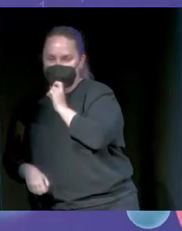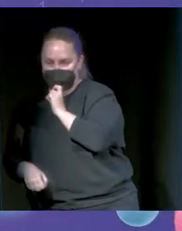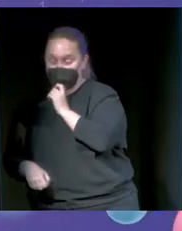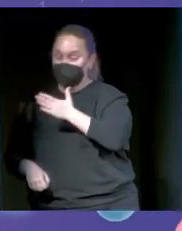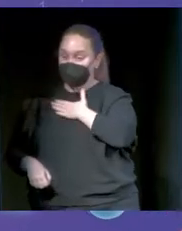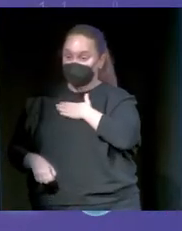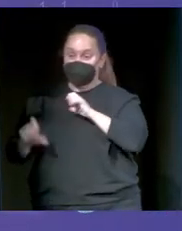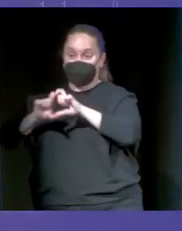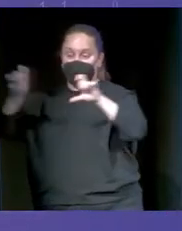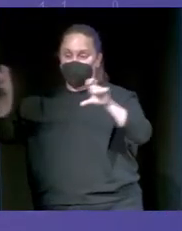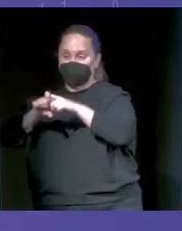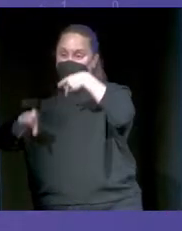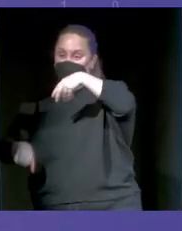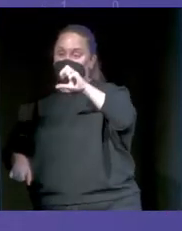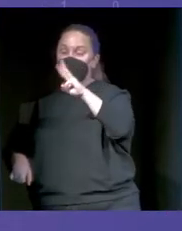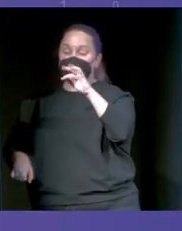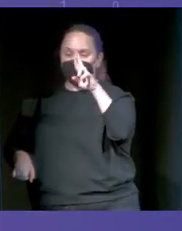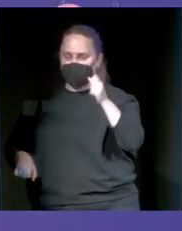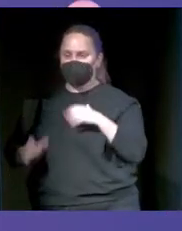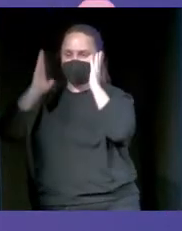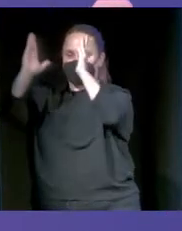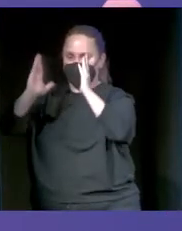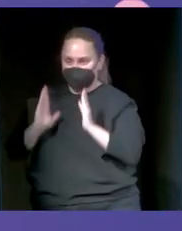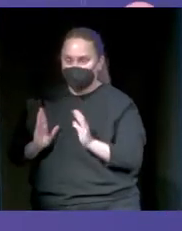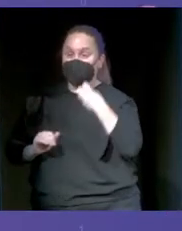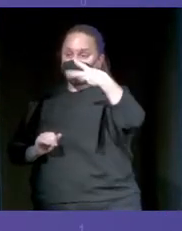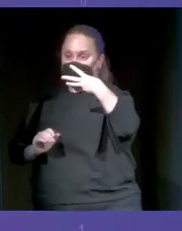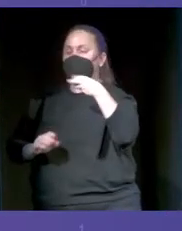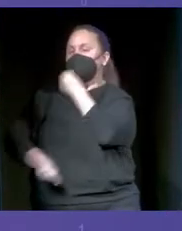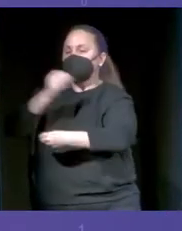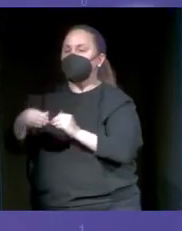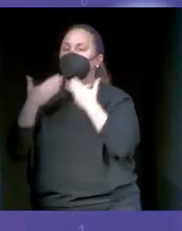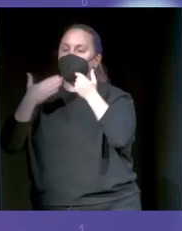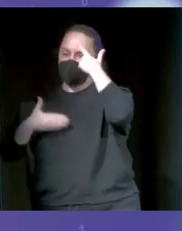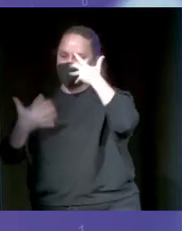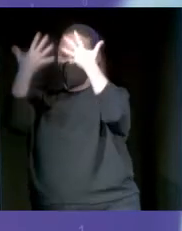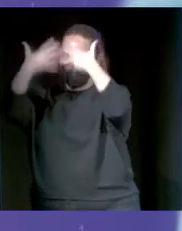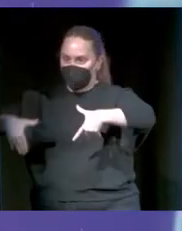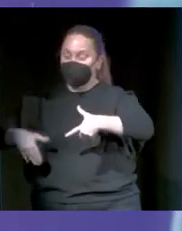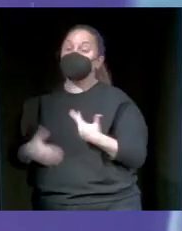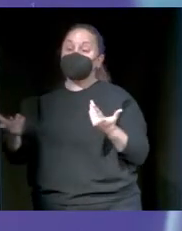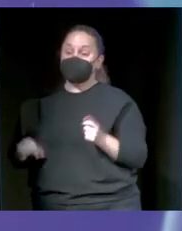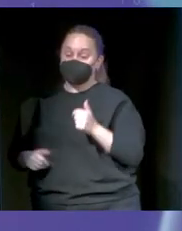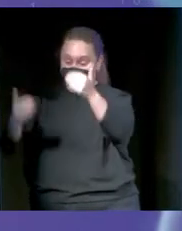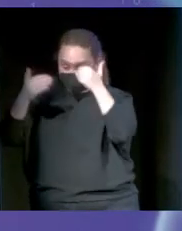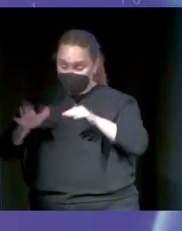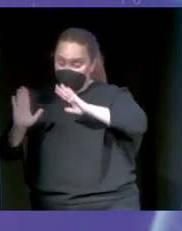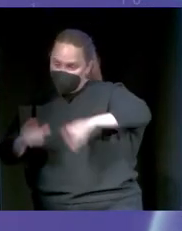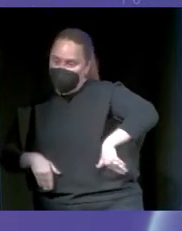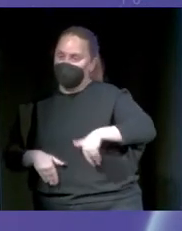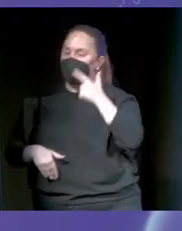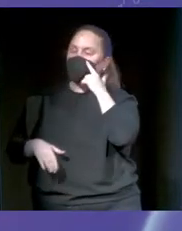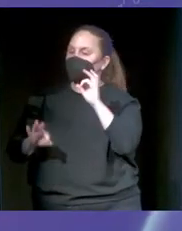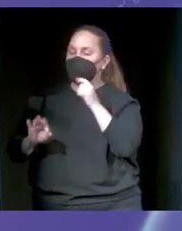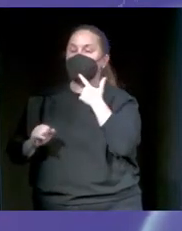La monitorización y la detección de hechos a través de inteligencia artificial. Y utilizamos al humano, al periodista, para la parte de la verificación. Porque es un proceso